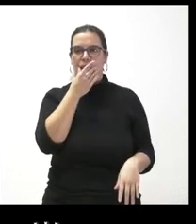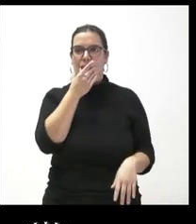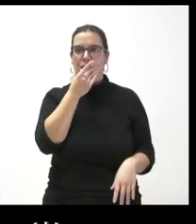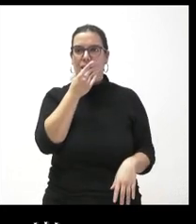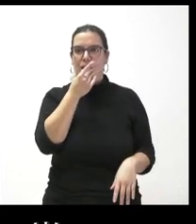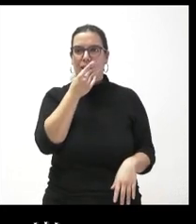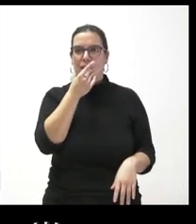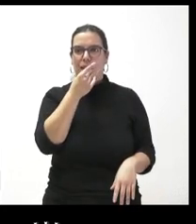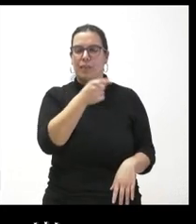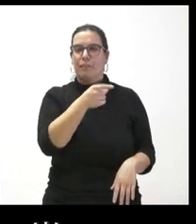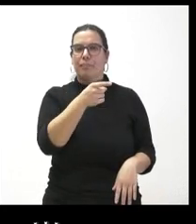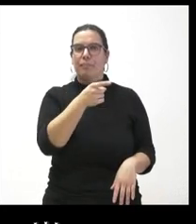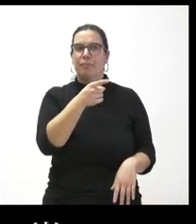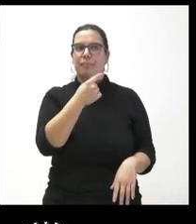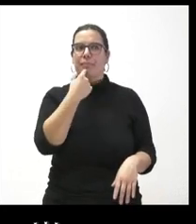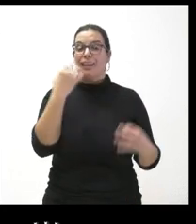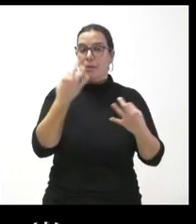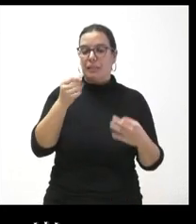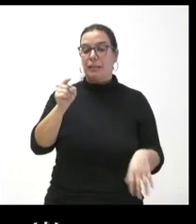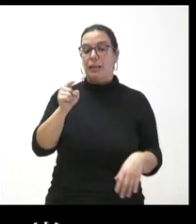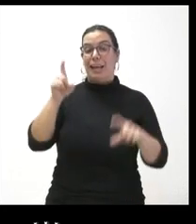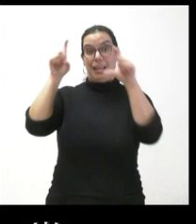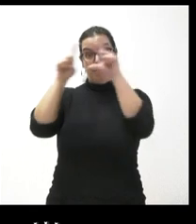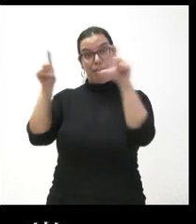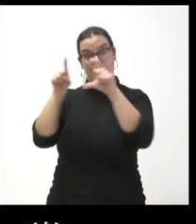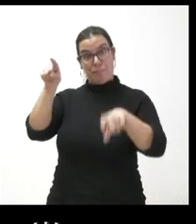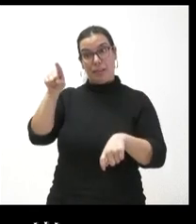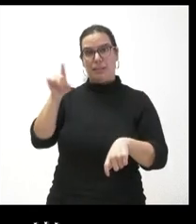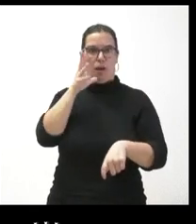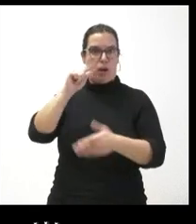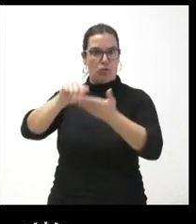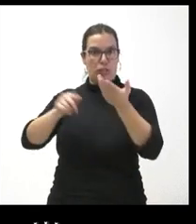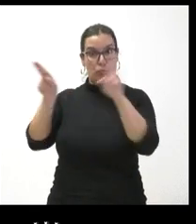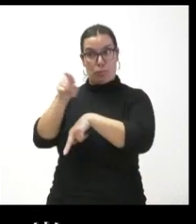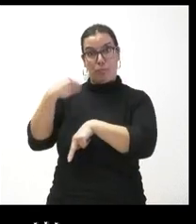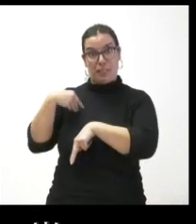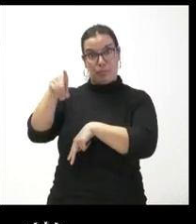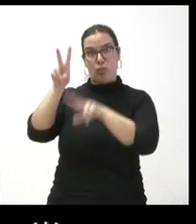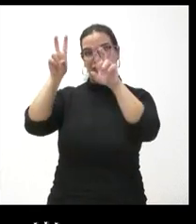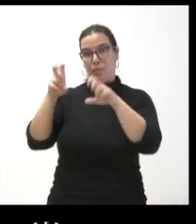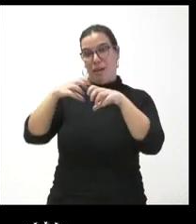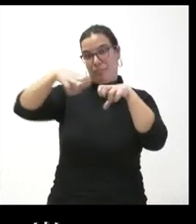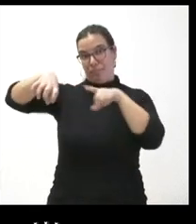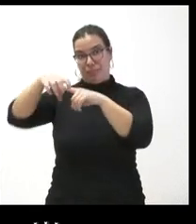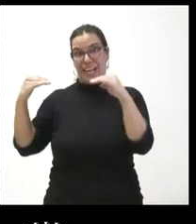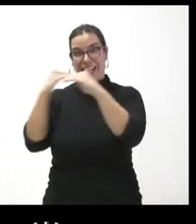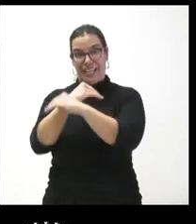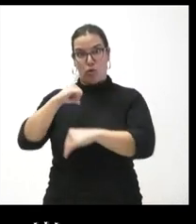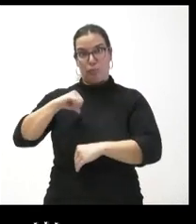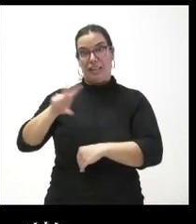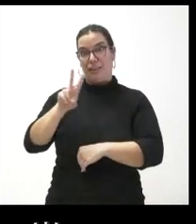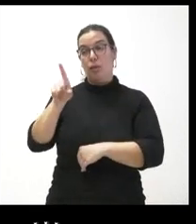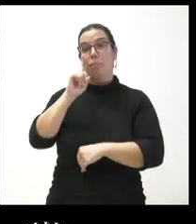lo que pasa es que esta esta empresa con la que se ha restringido el contrato del clínico al parecer ya había